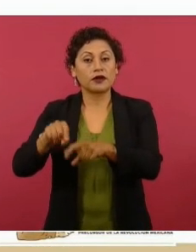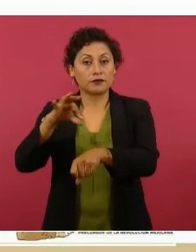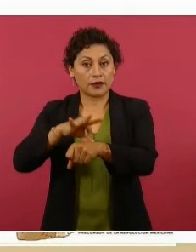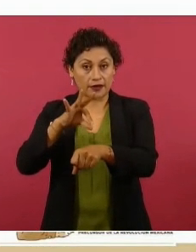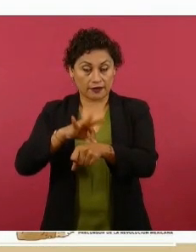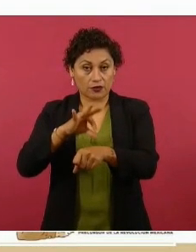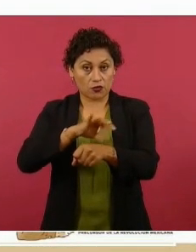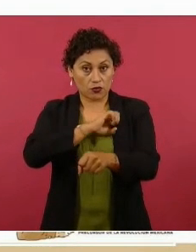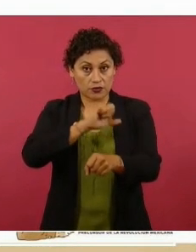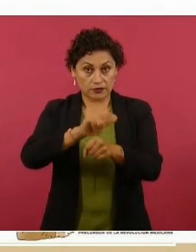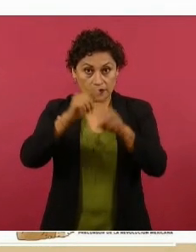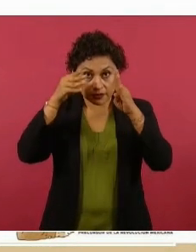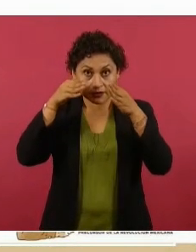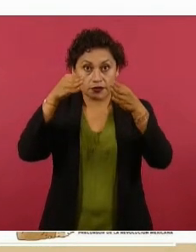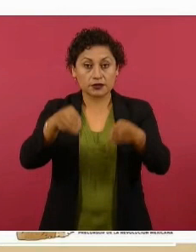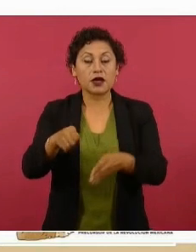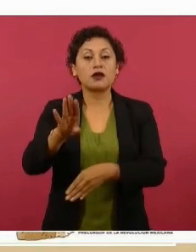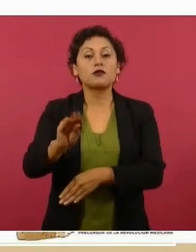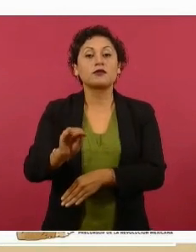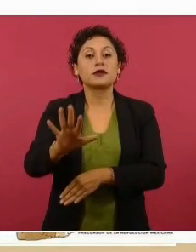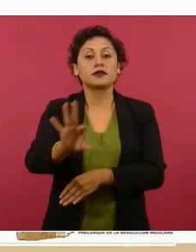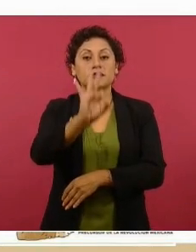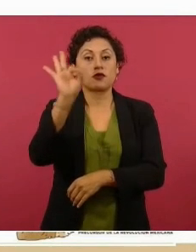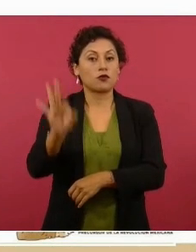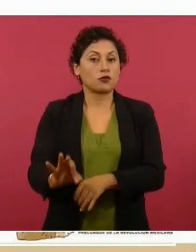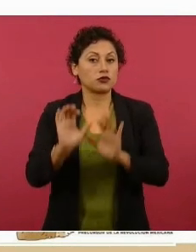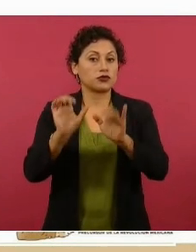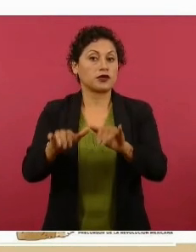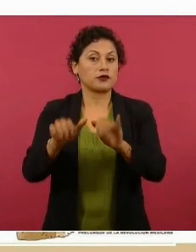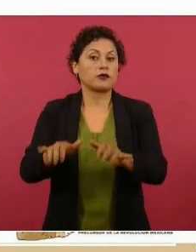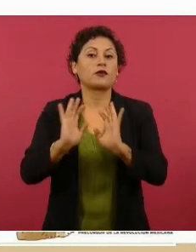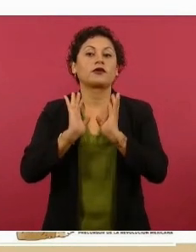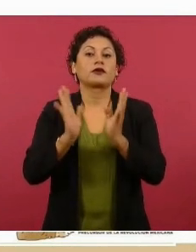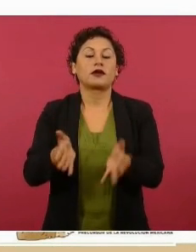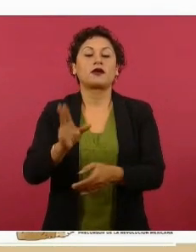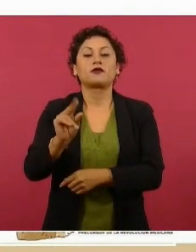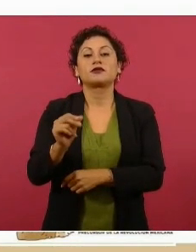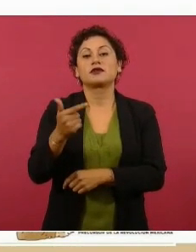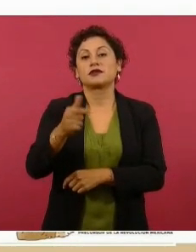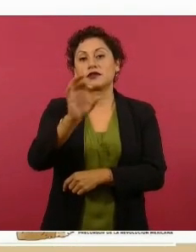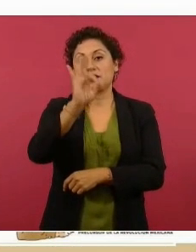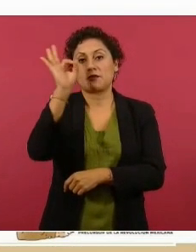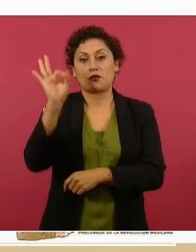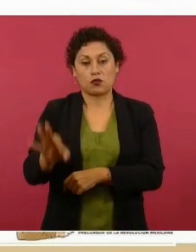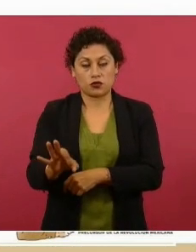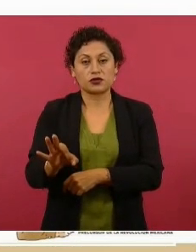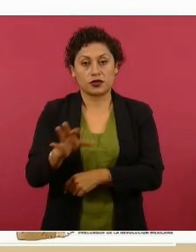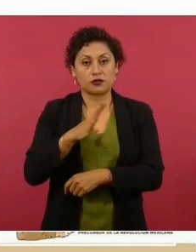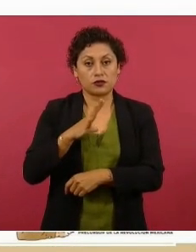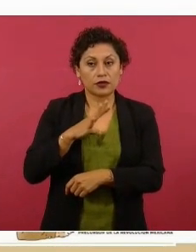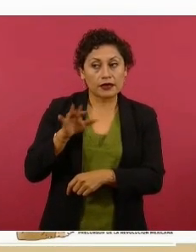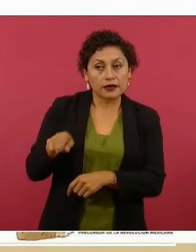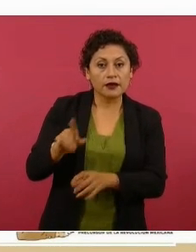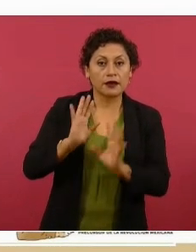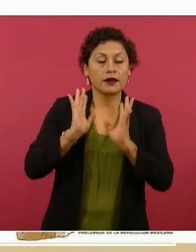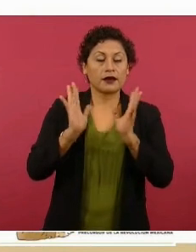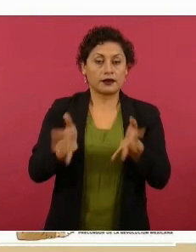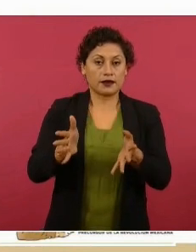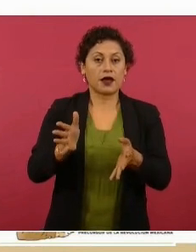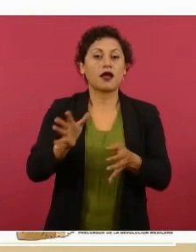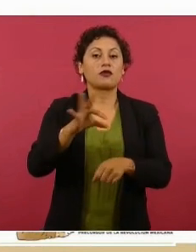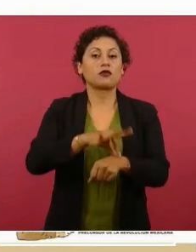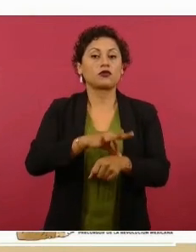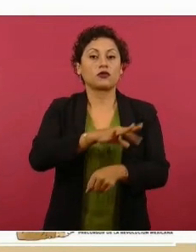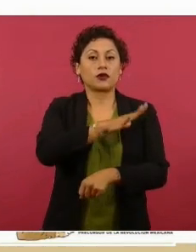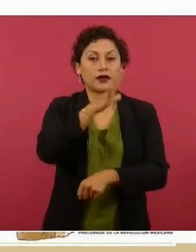esta semana una cobertura del 95 por ciento y 87 por ciento es la cobertura que tenemos en médicos generales y